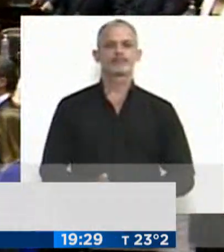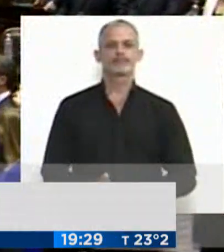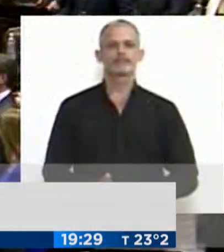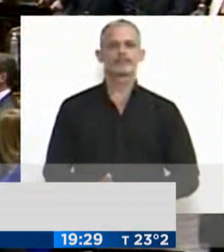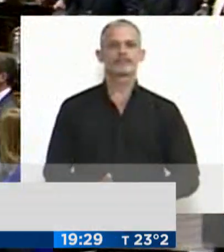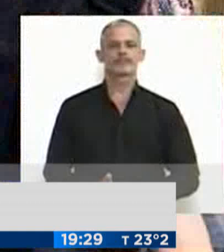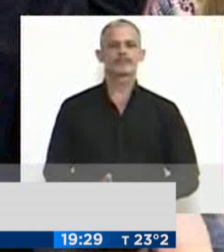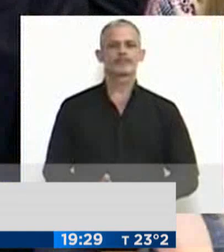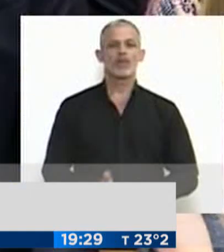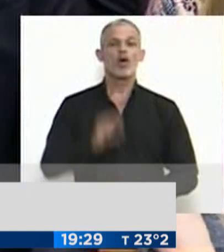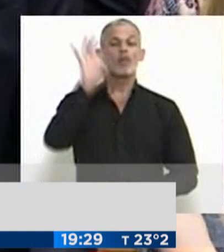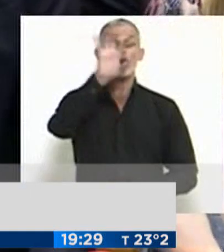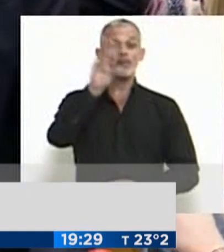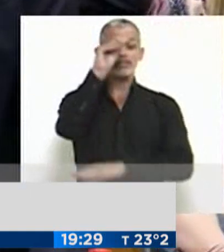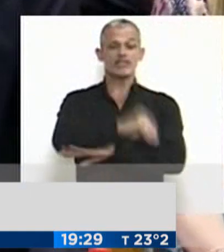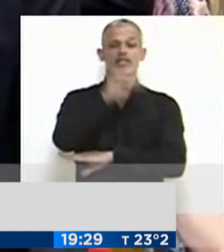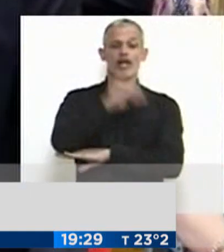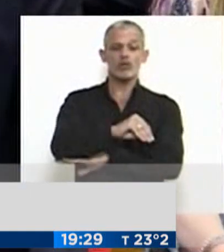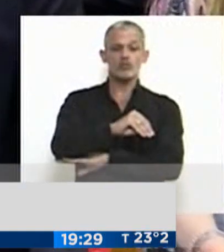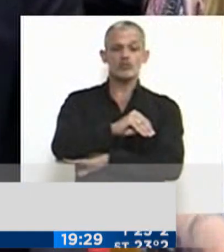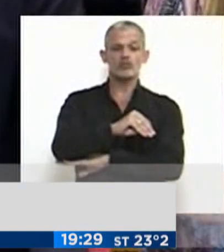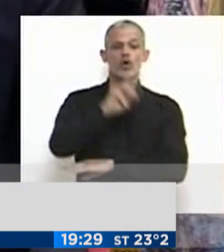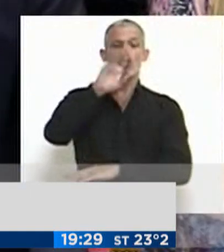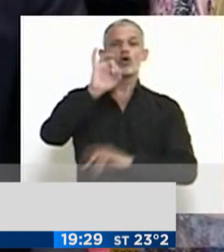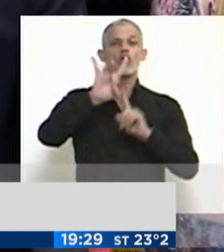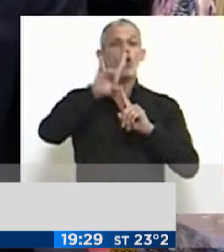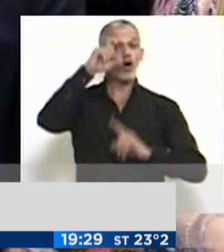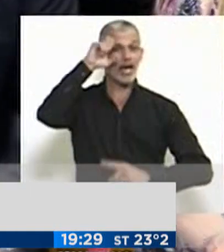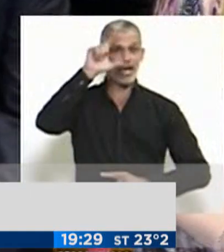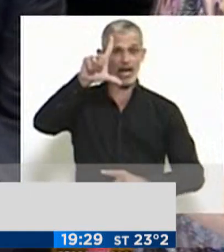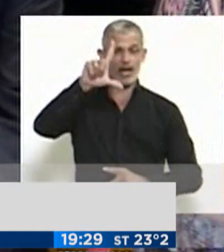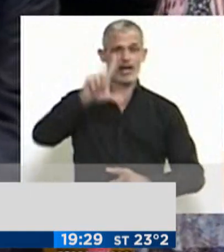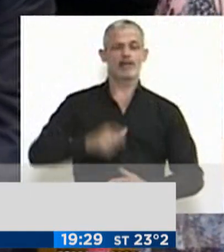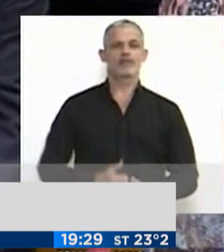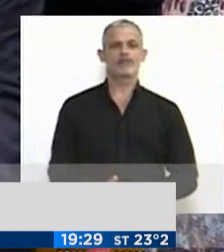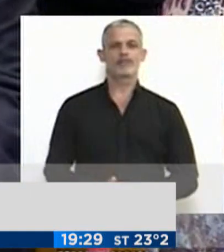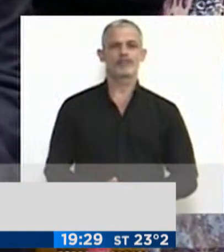Por la provincia de Santa Cruz, Héctor Alberto Roquel.